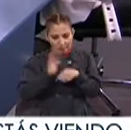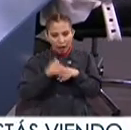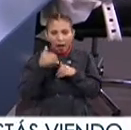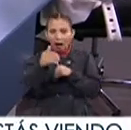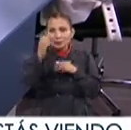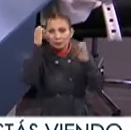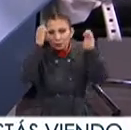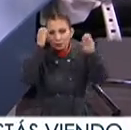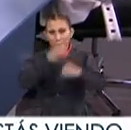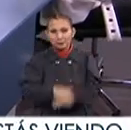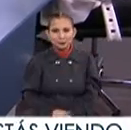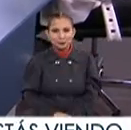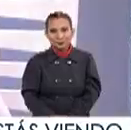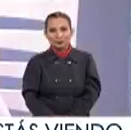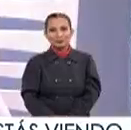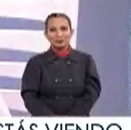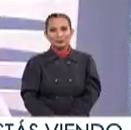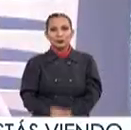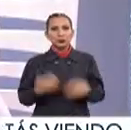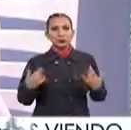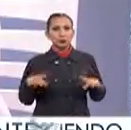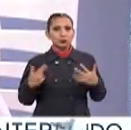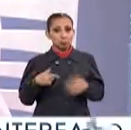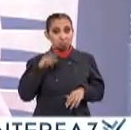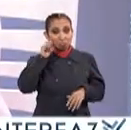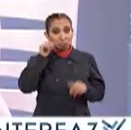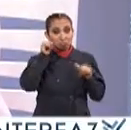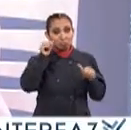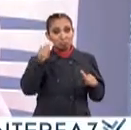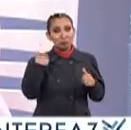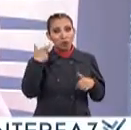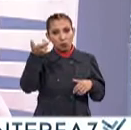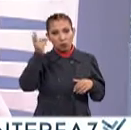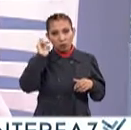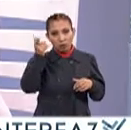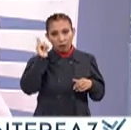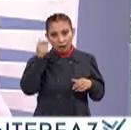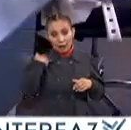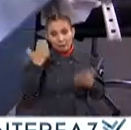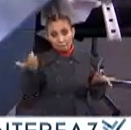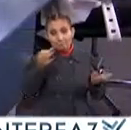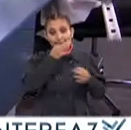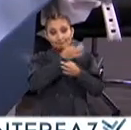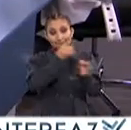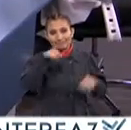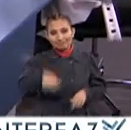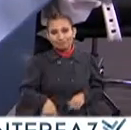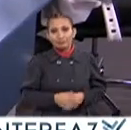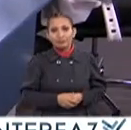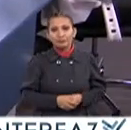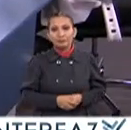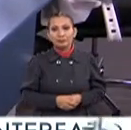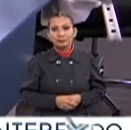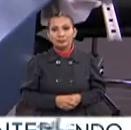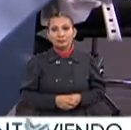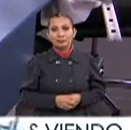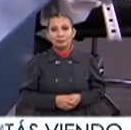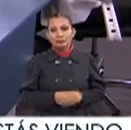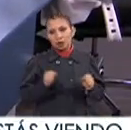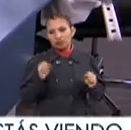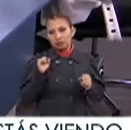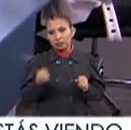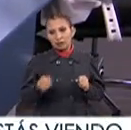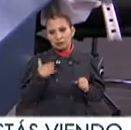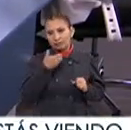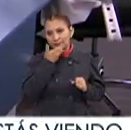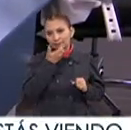Otras sorpresas Muy bien Pues estaremos aquí pendientes Ojalá que nos hagas Este anuncio aquí también Claro Bueno Seguramente